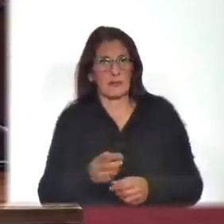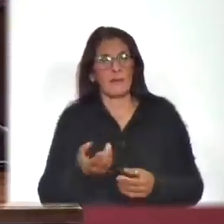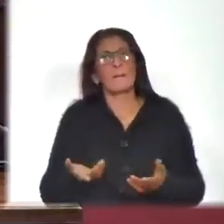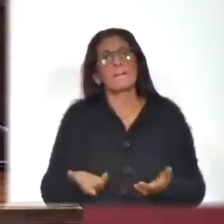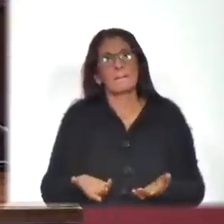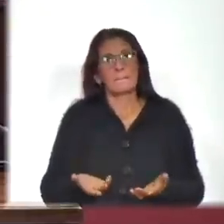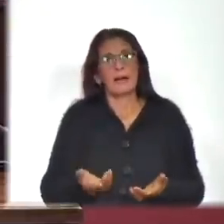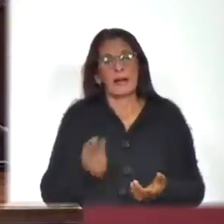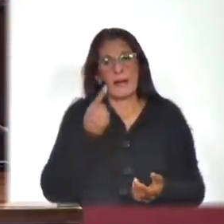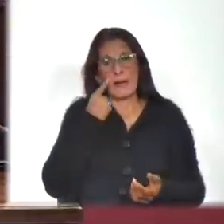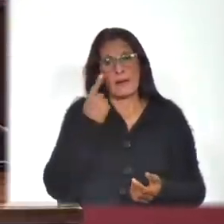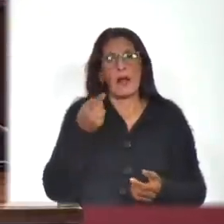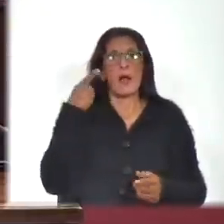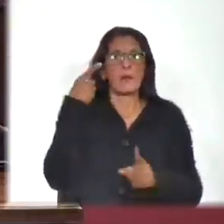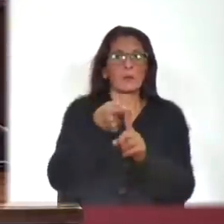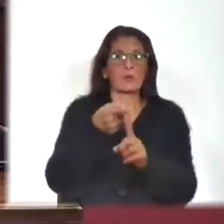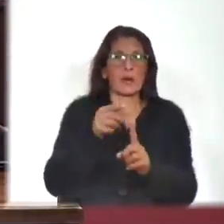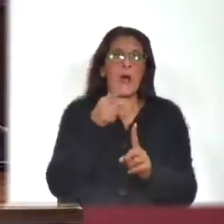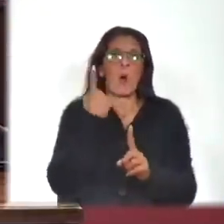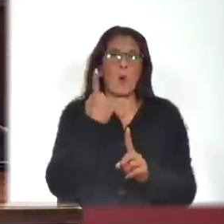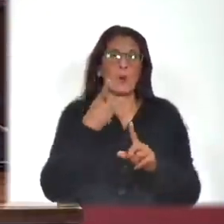censurar a un ministro.